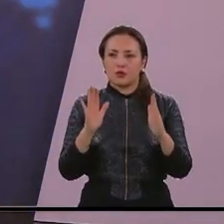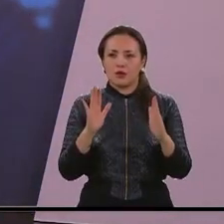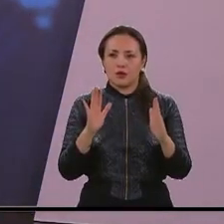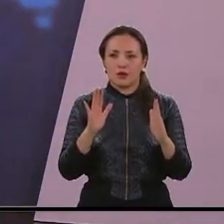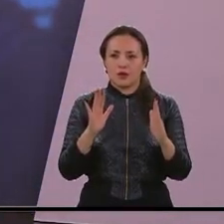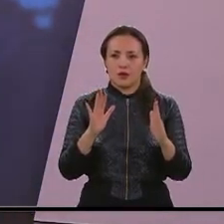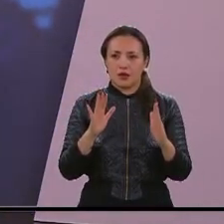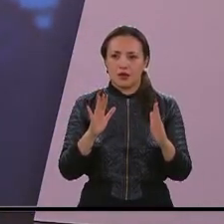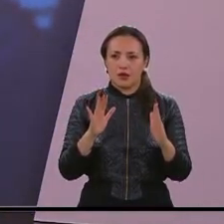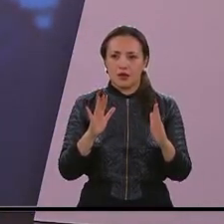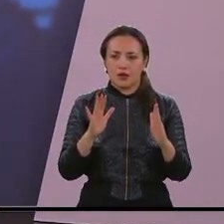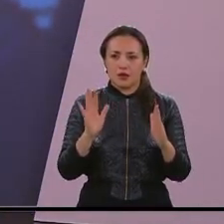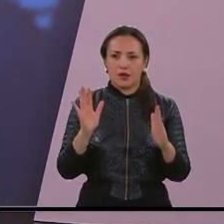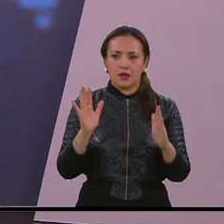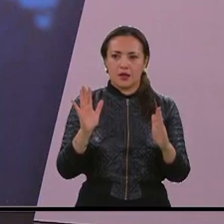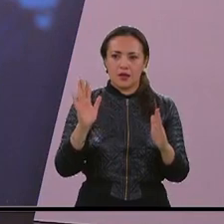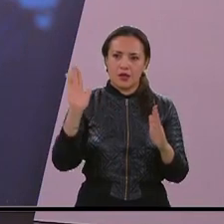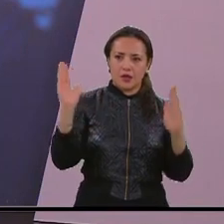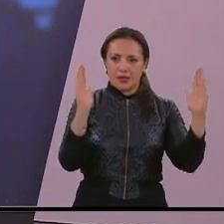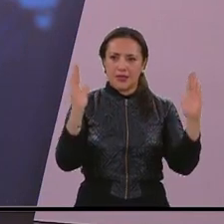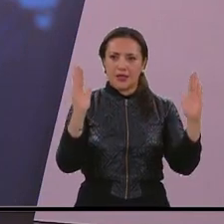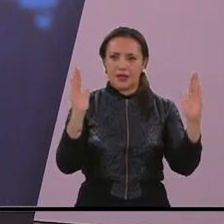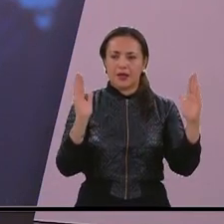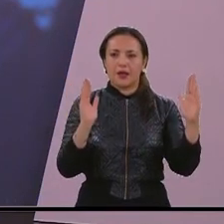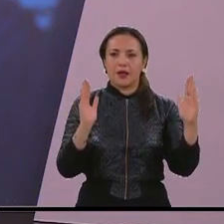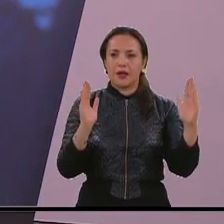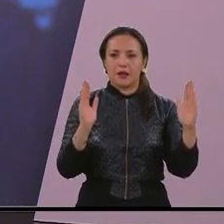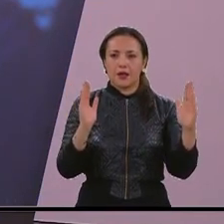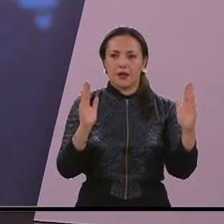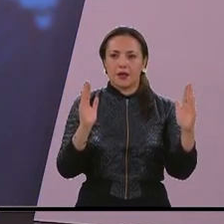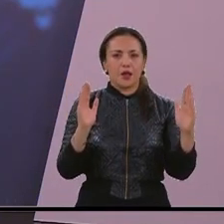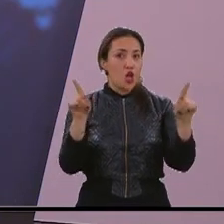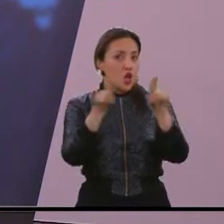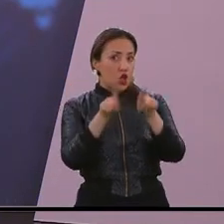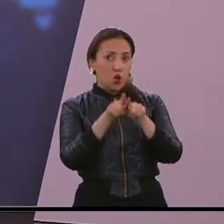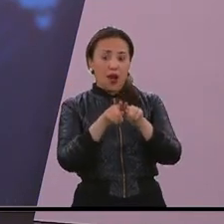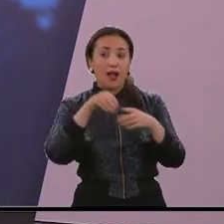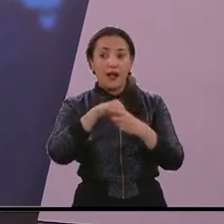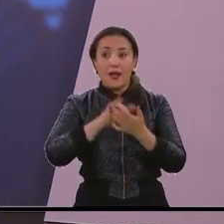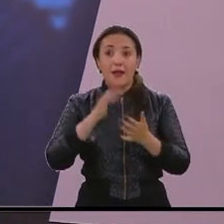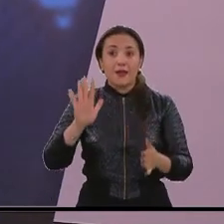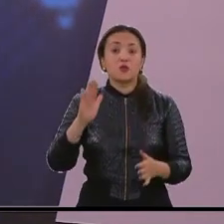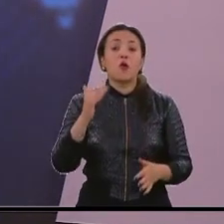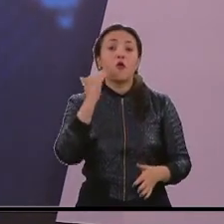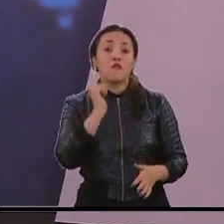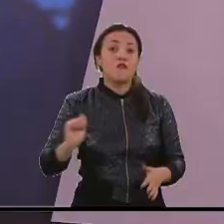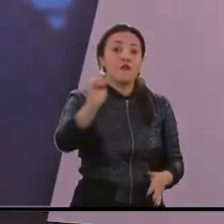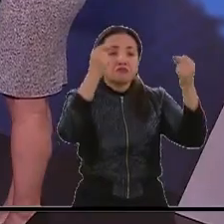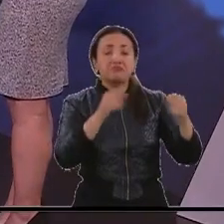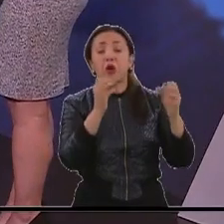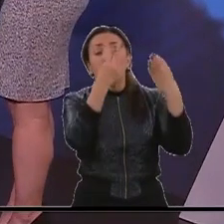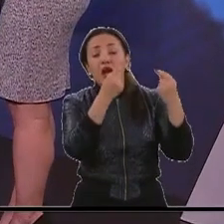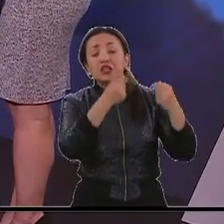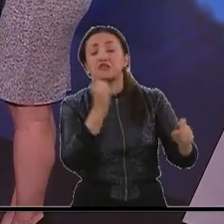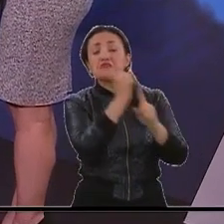favor, sí, ahí. Vamos a ver si lo logramos. Porque, Yamile, no es lo mismo que haya un feminicidio de una migrante ni de